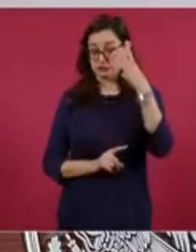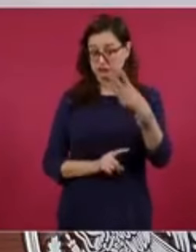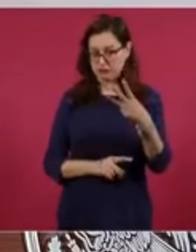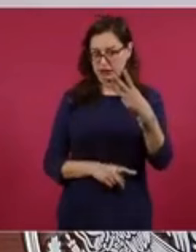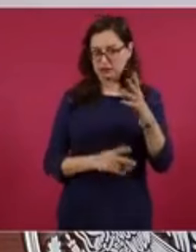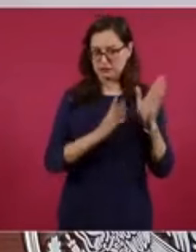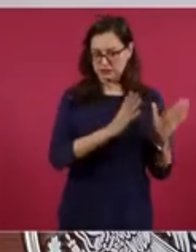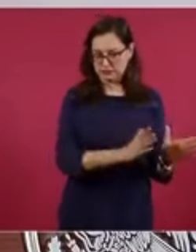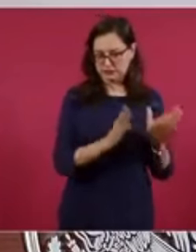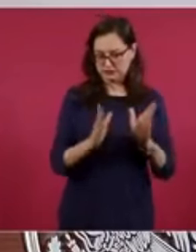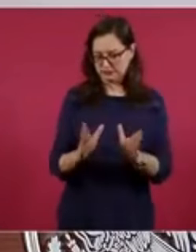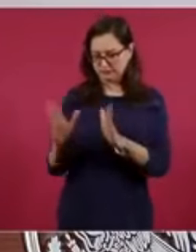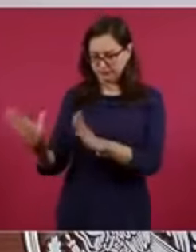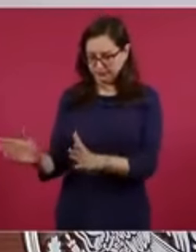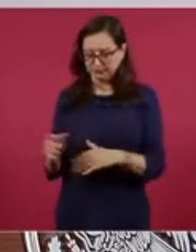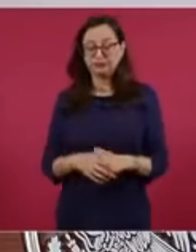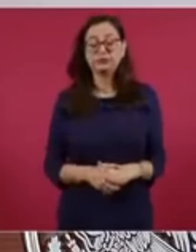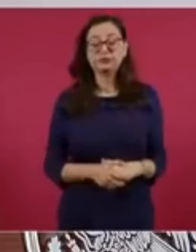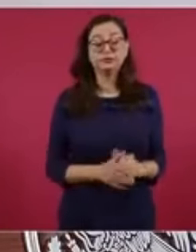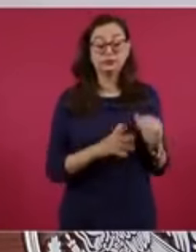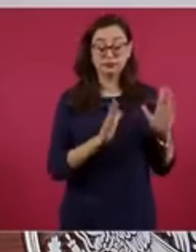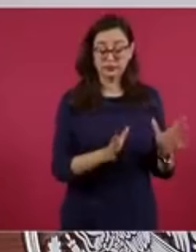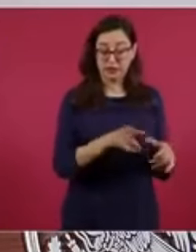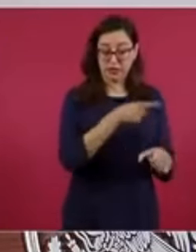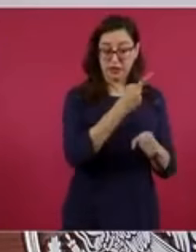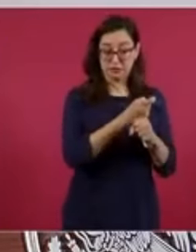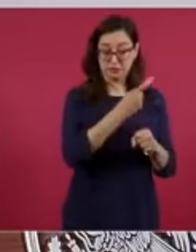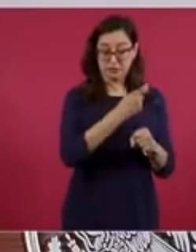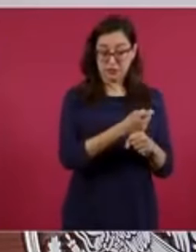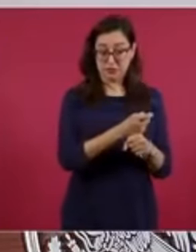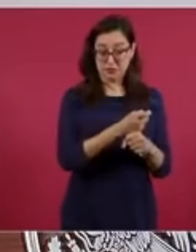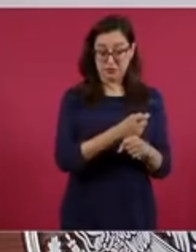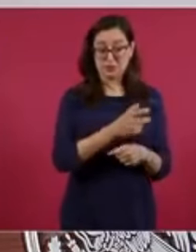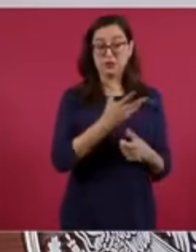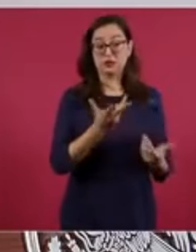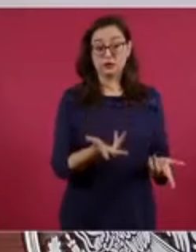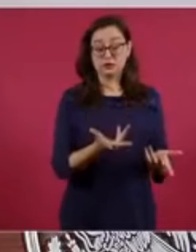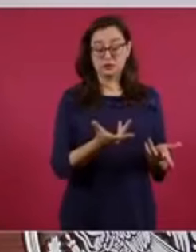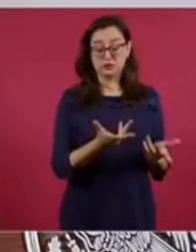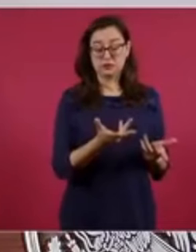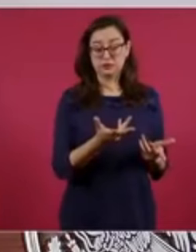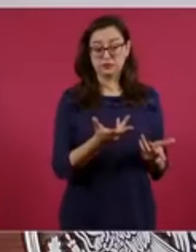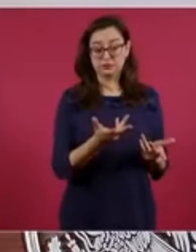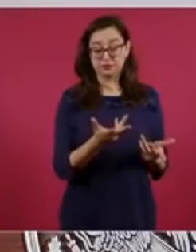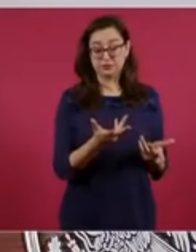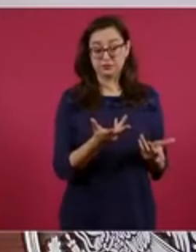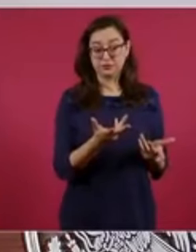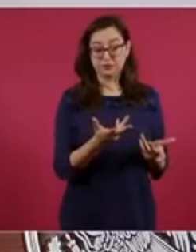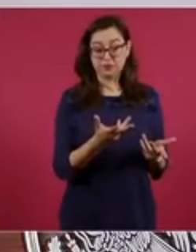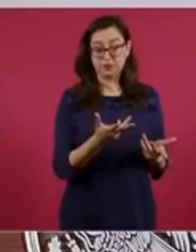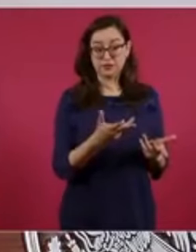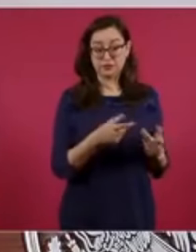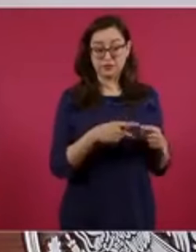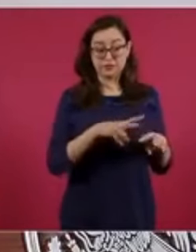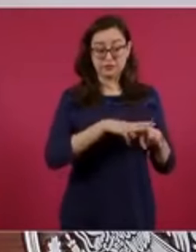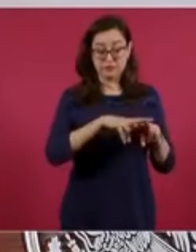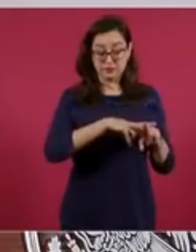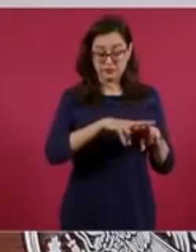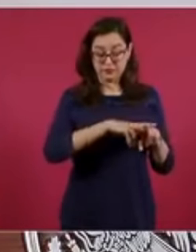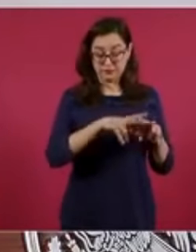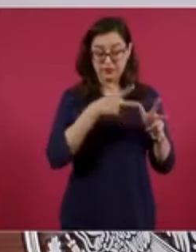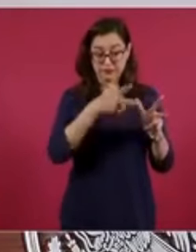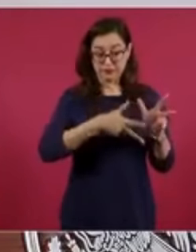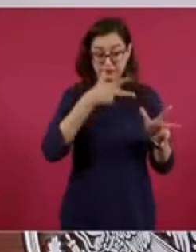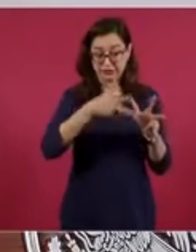Primero hablaremos sobre lo que son los tramos ferroviarios,